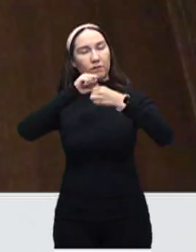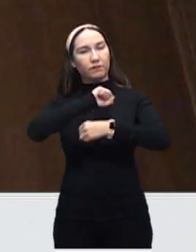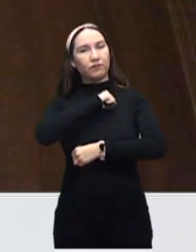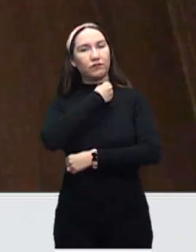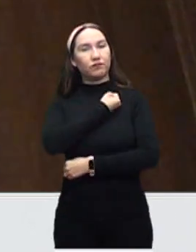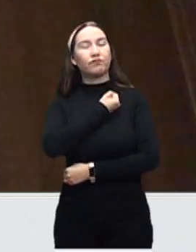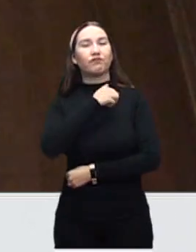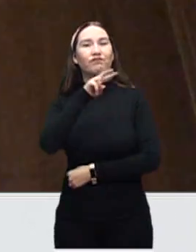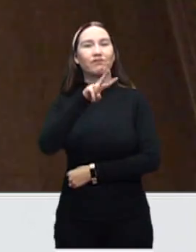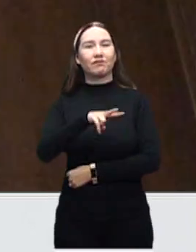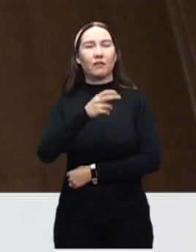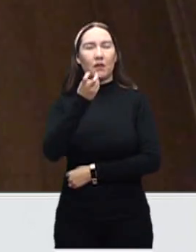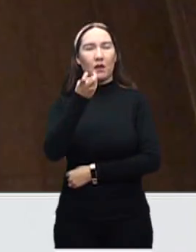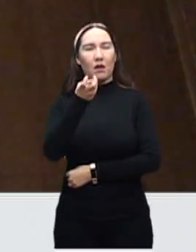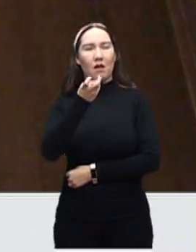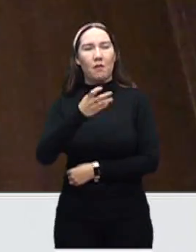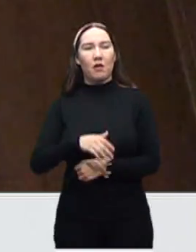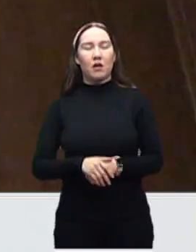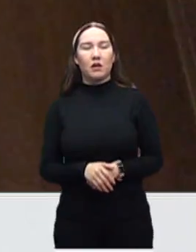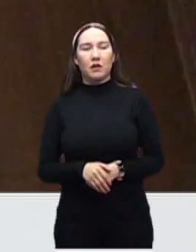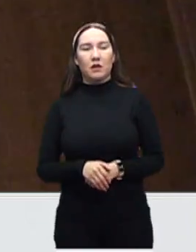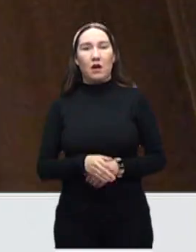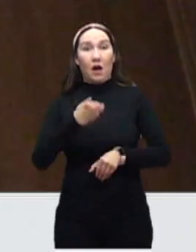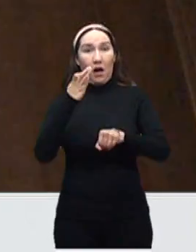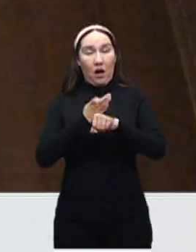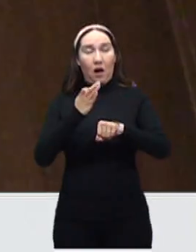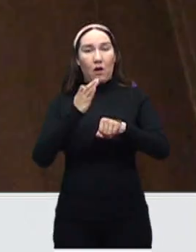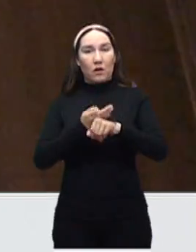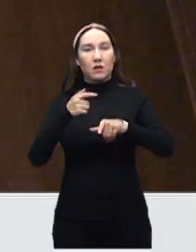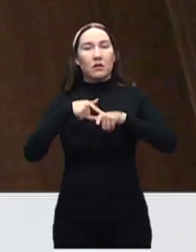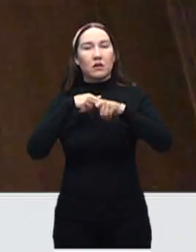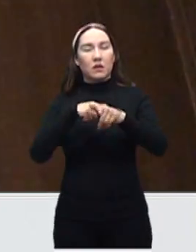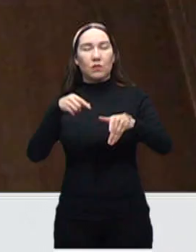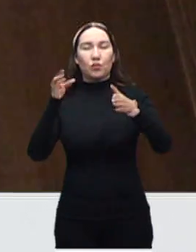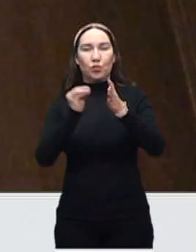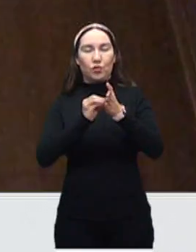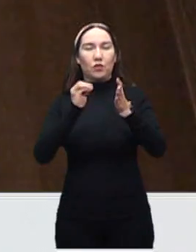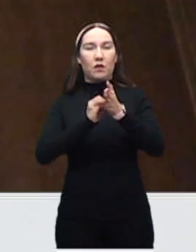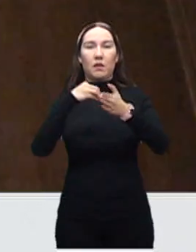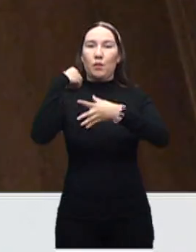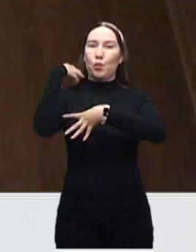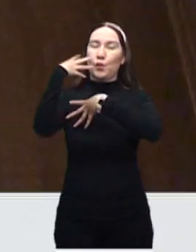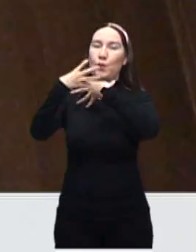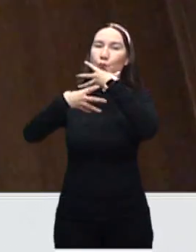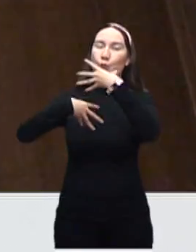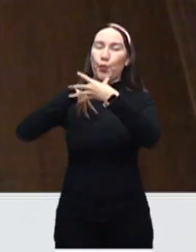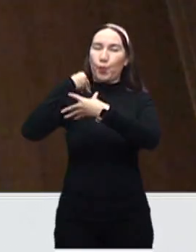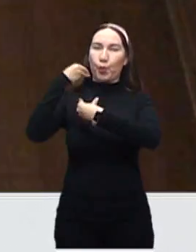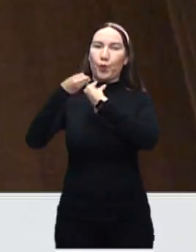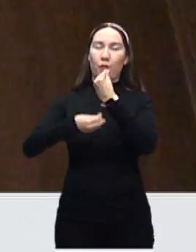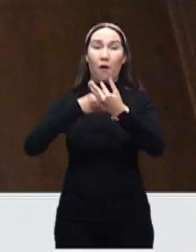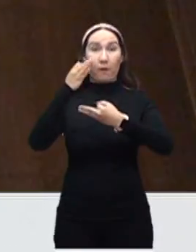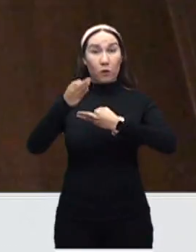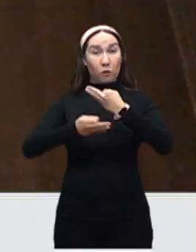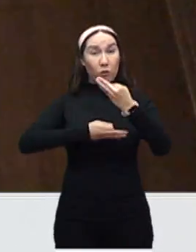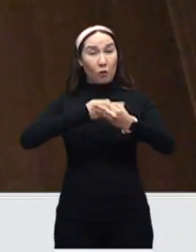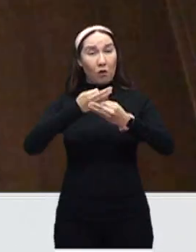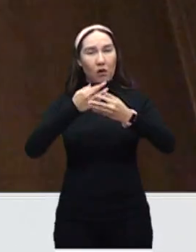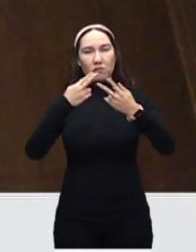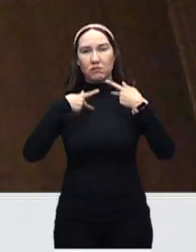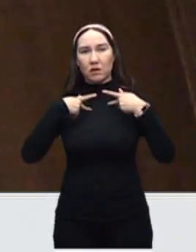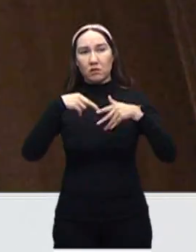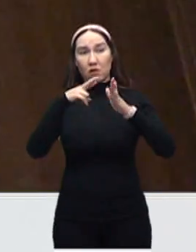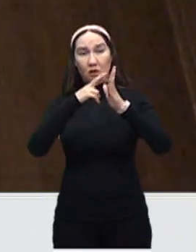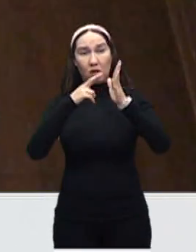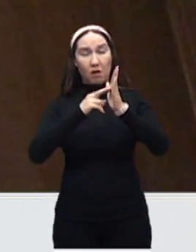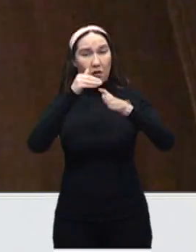básicamente la razón, Miguel, por la cual seguimos teniendo transmisión, desde luego. No todas las personas llevan las medidas preventivas. El virus